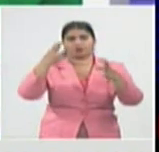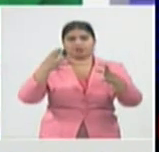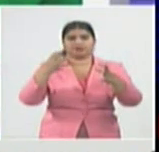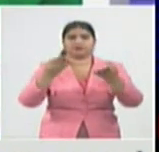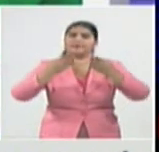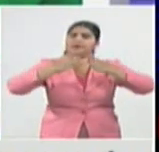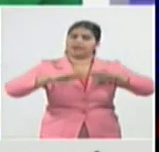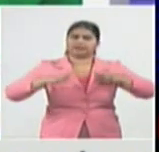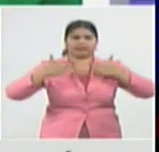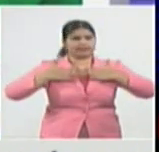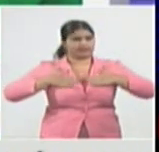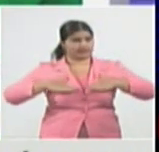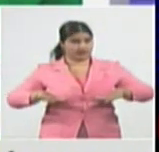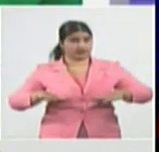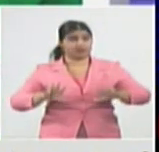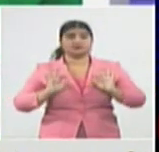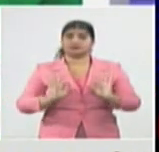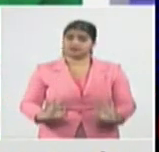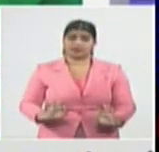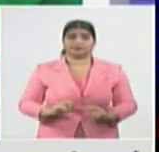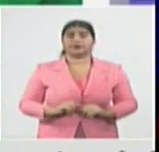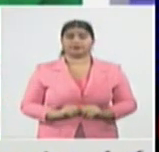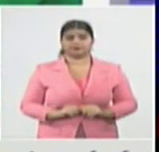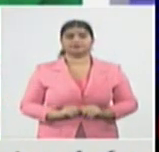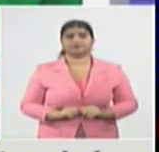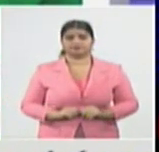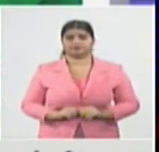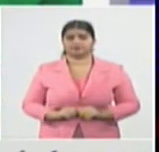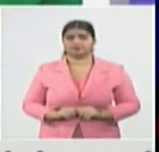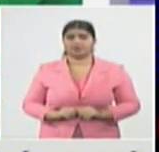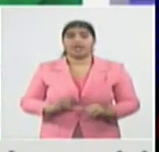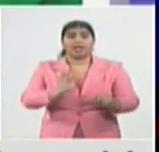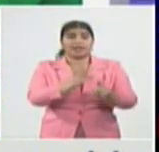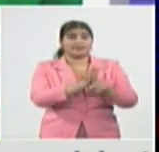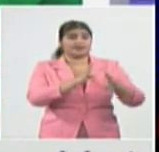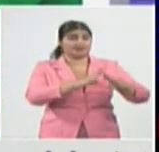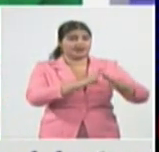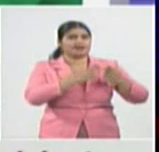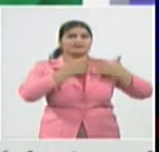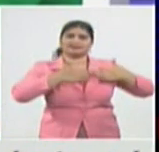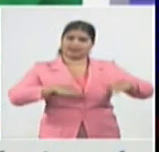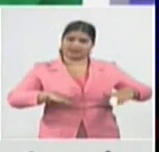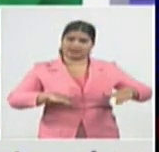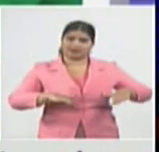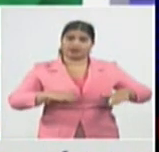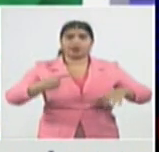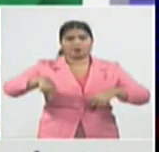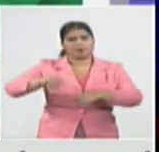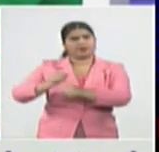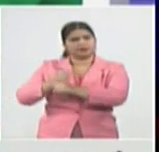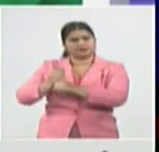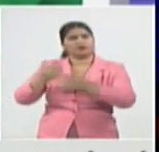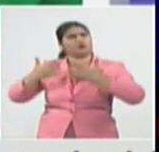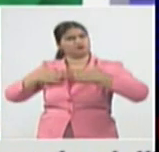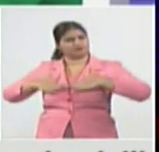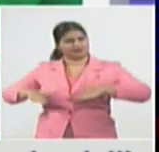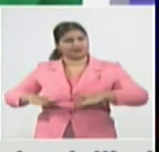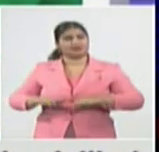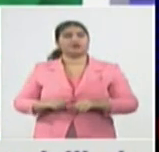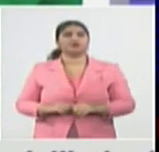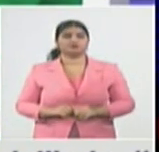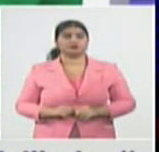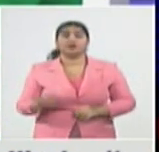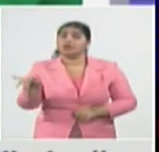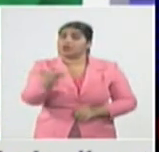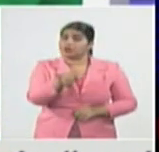en todos los tiempos estamos hablando también de la familia que vive fuera del hogar estamos hablando también a su vez a las parejas a las